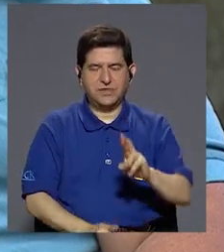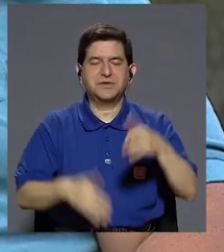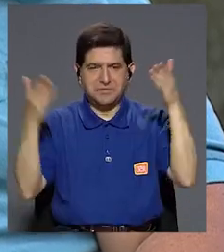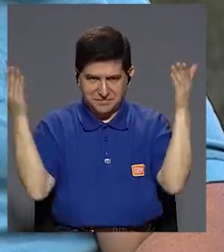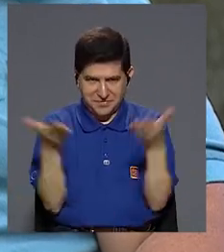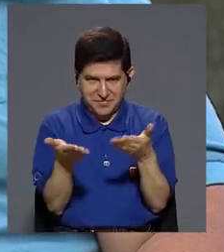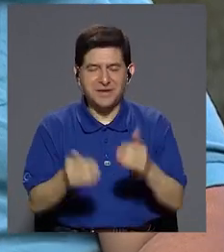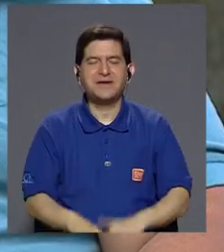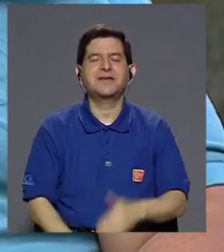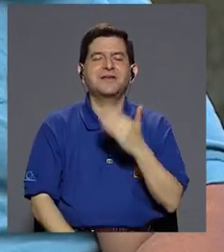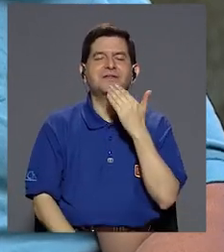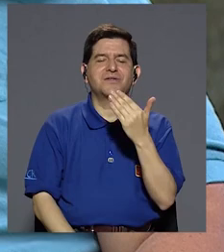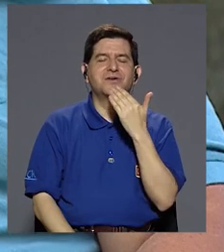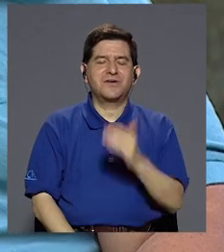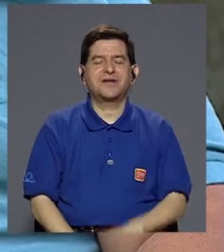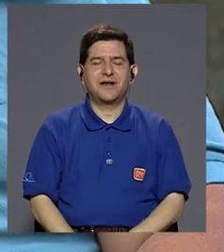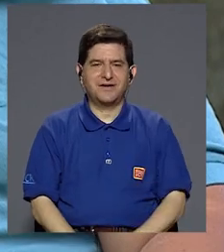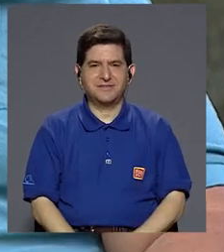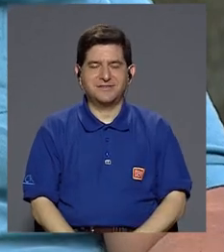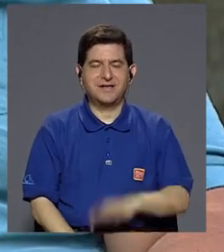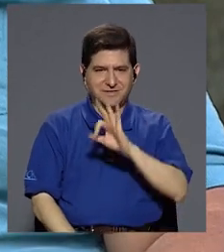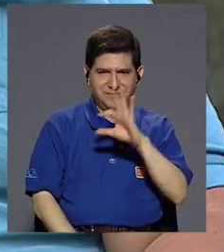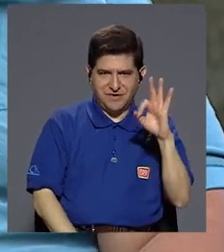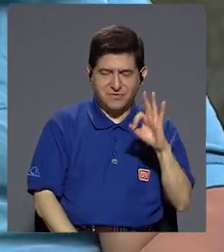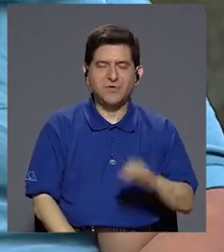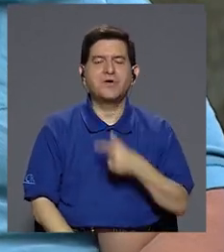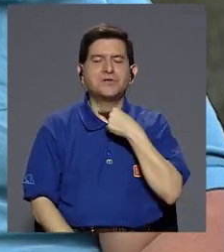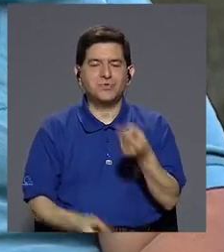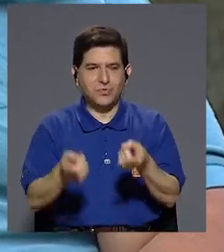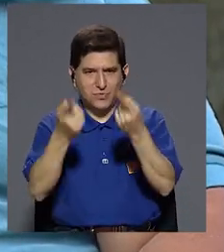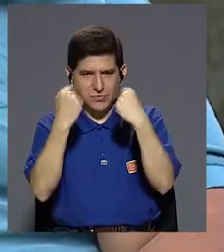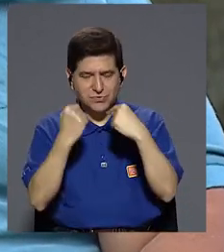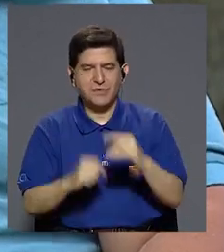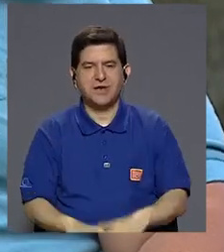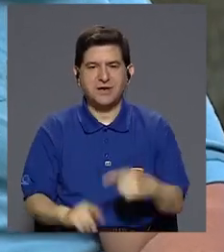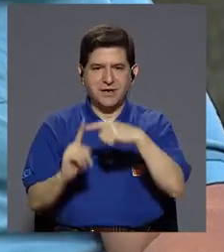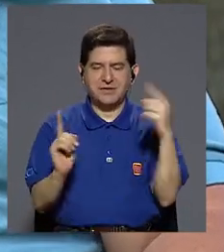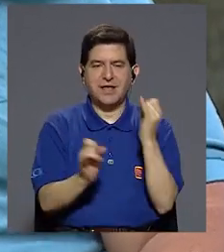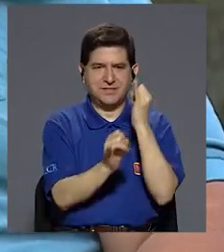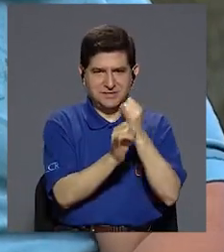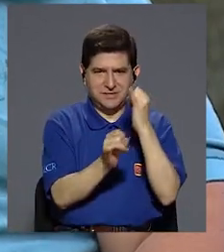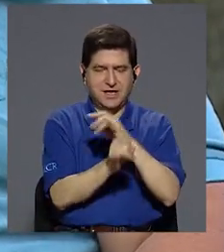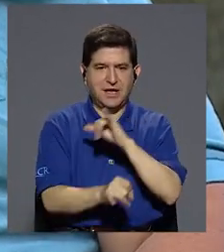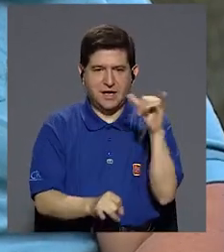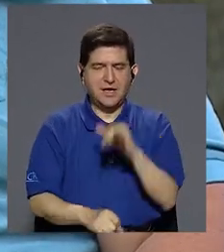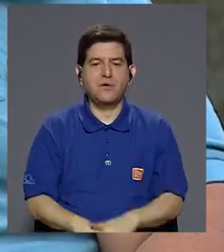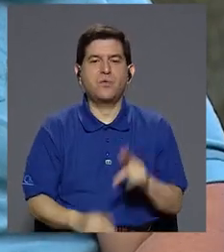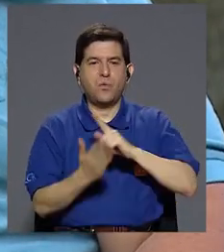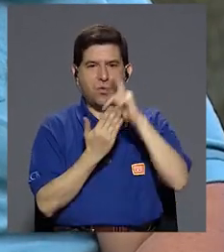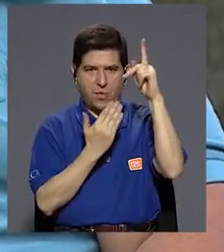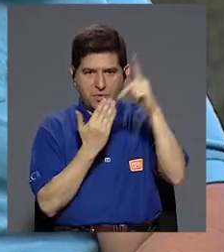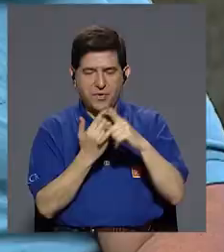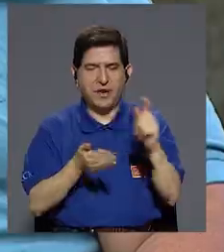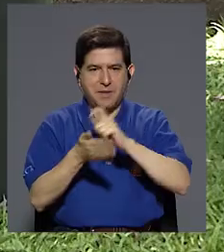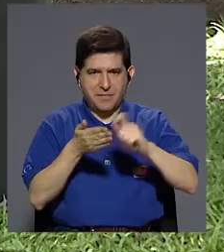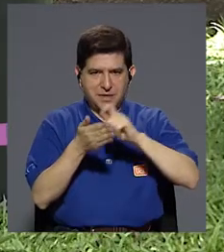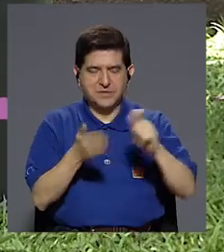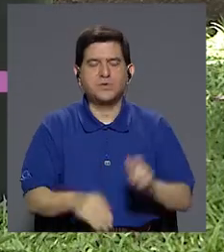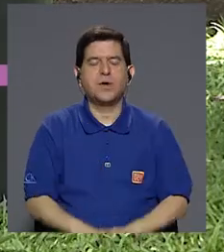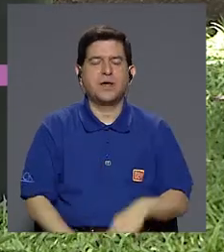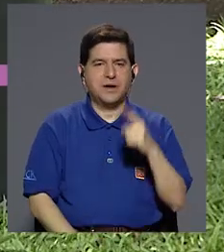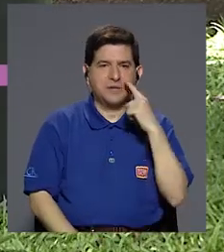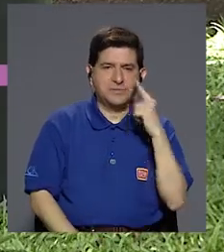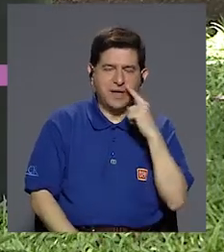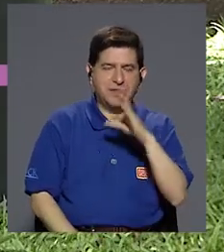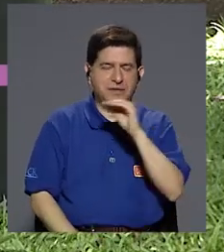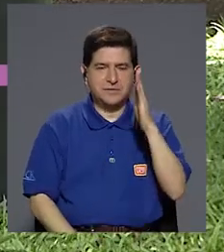Bienvenido Andrés. Muchas gracias Fabiola. Un placer para mí estar aquí, de parte de tanto del instituto como del programa de Escuela para Padres